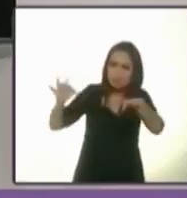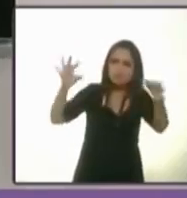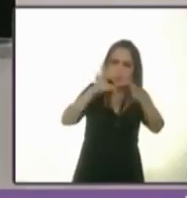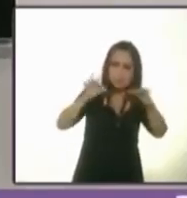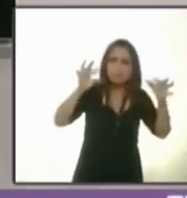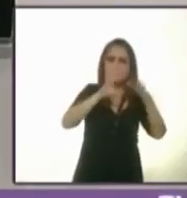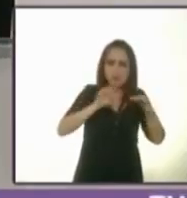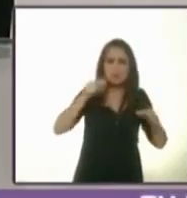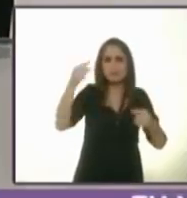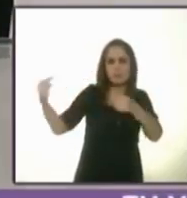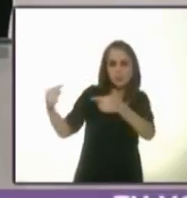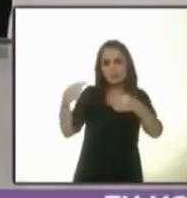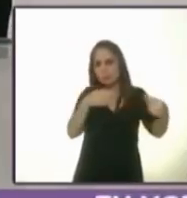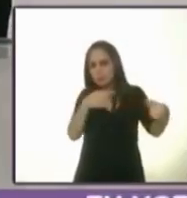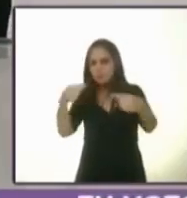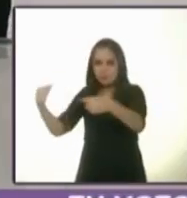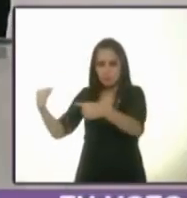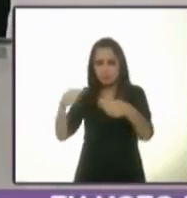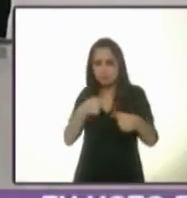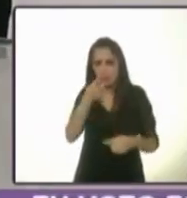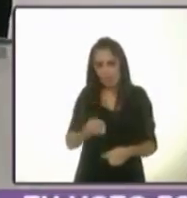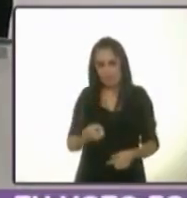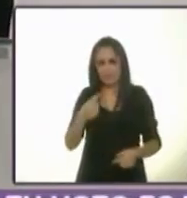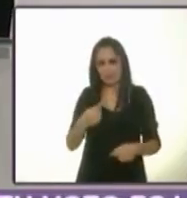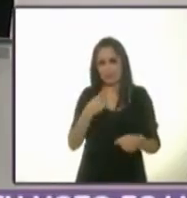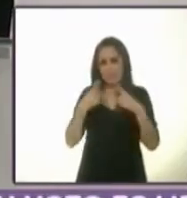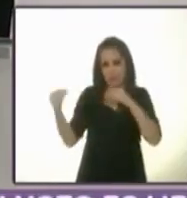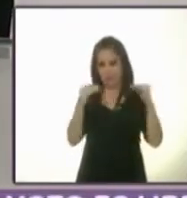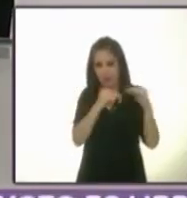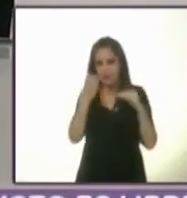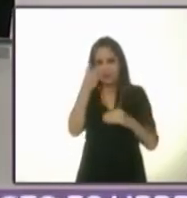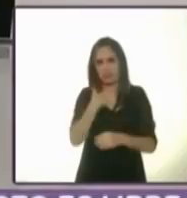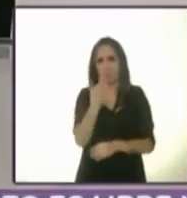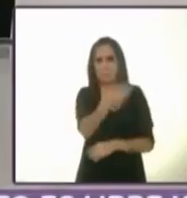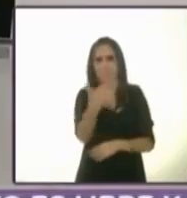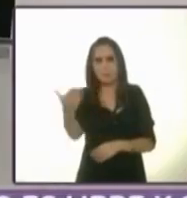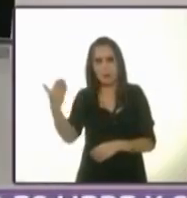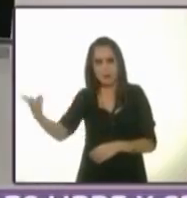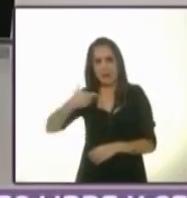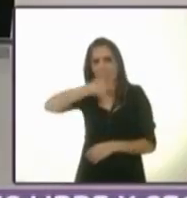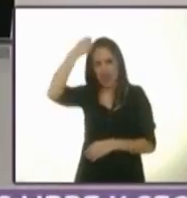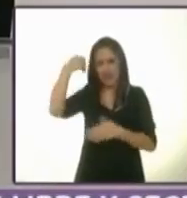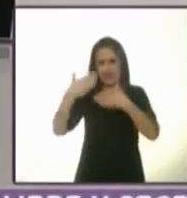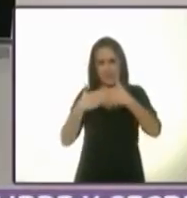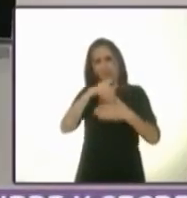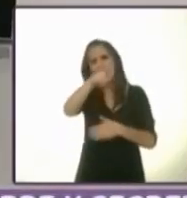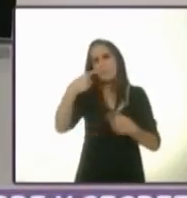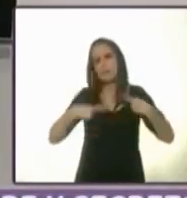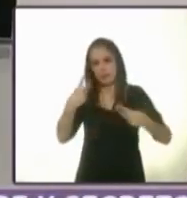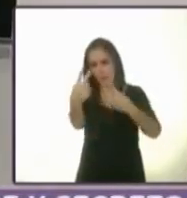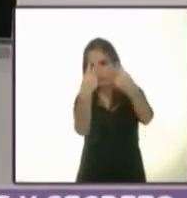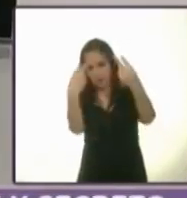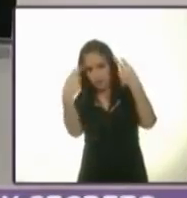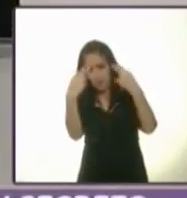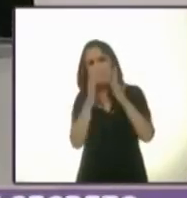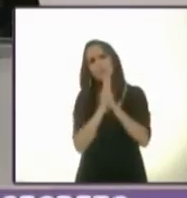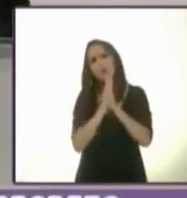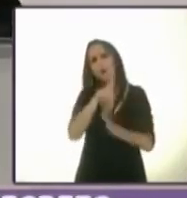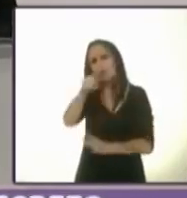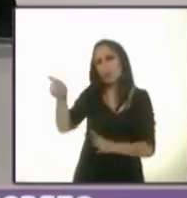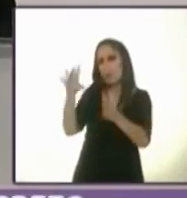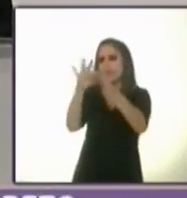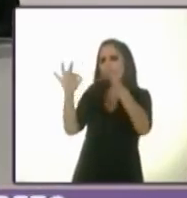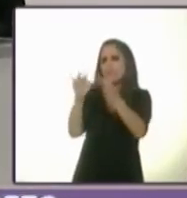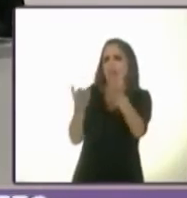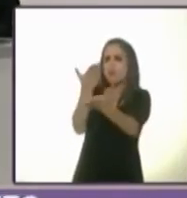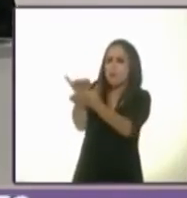contrapunteadas únicamente en este debate, por lo que le pediría a los candidatos, por respecto al ciudadano que nos está viendo, que expliquen el cómo de sus propuestas